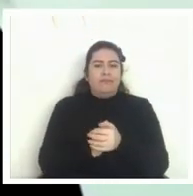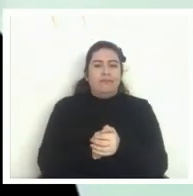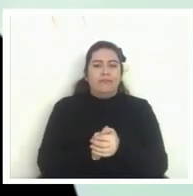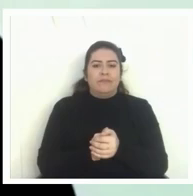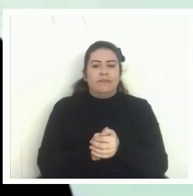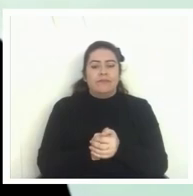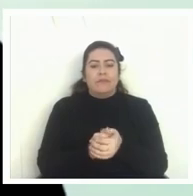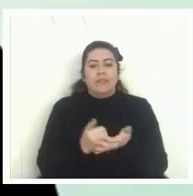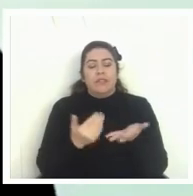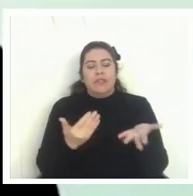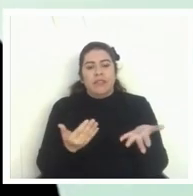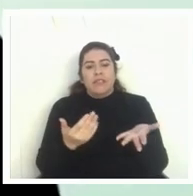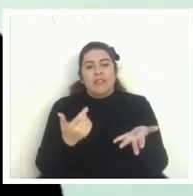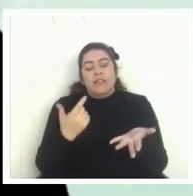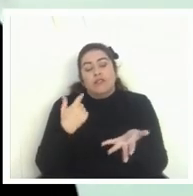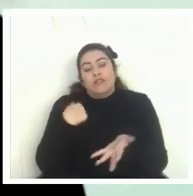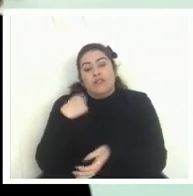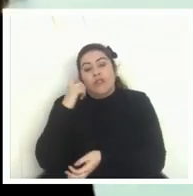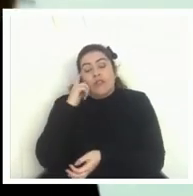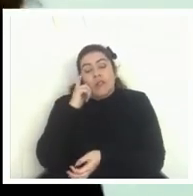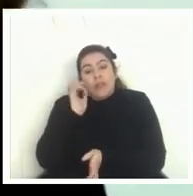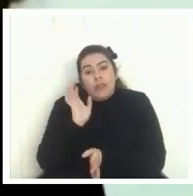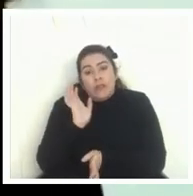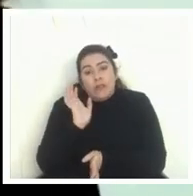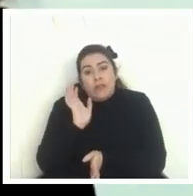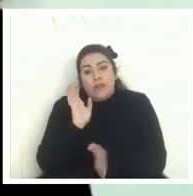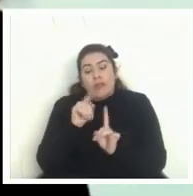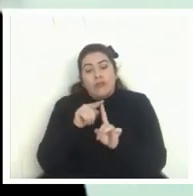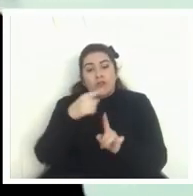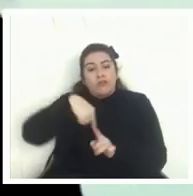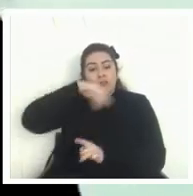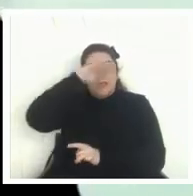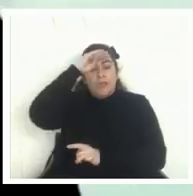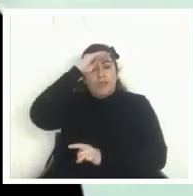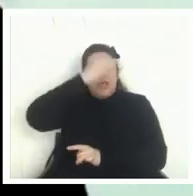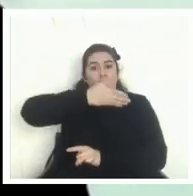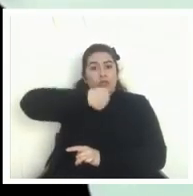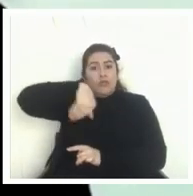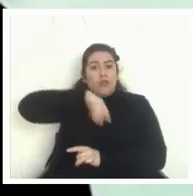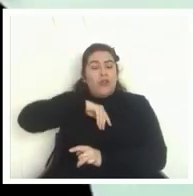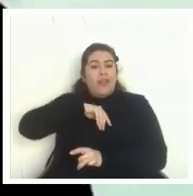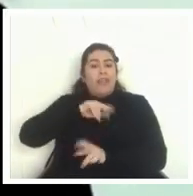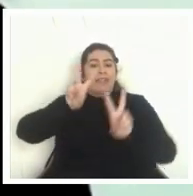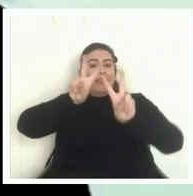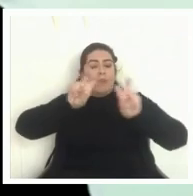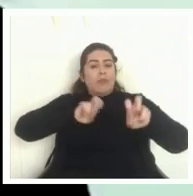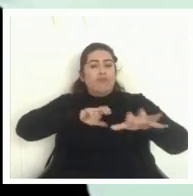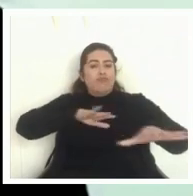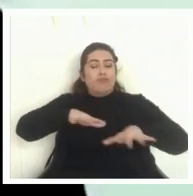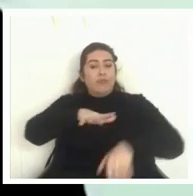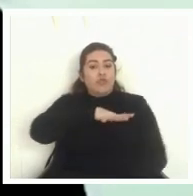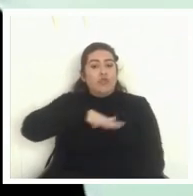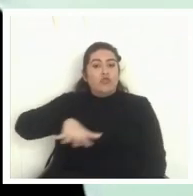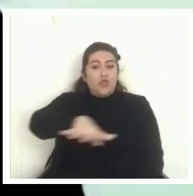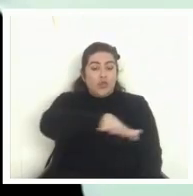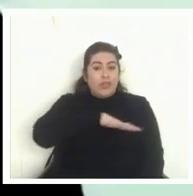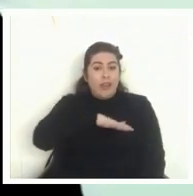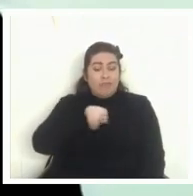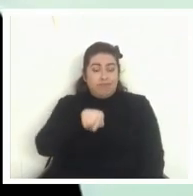al menos desde lo que nos tocó vivir a nosotros con la explosión social realmente nos sentimos